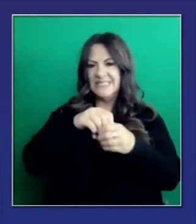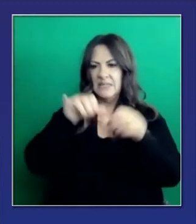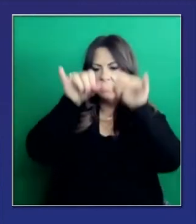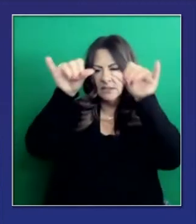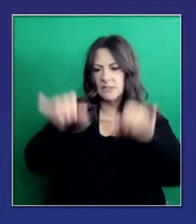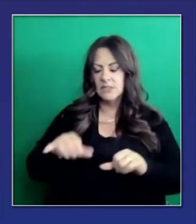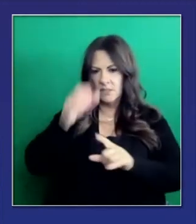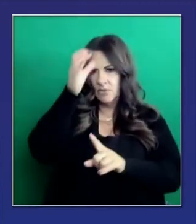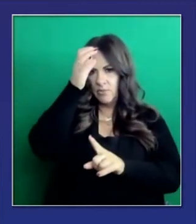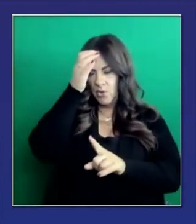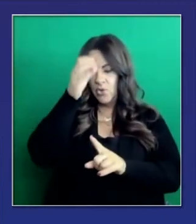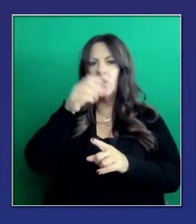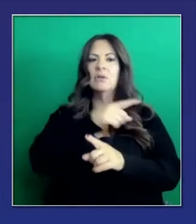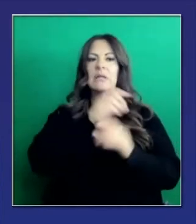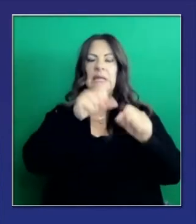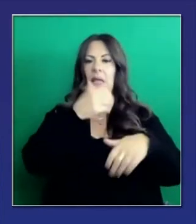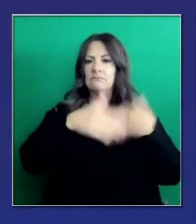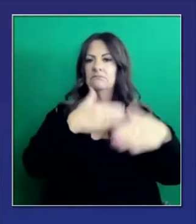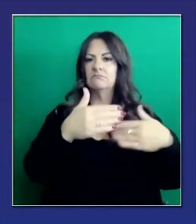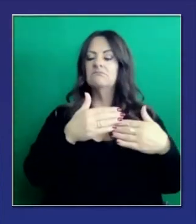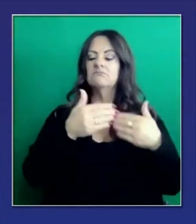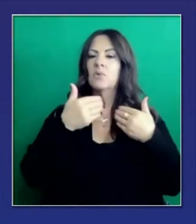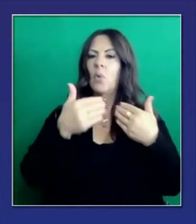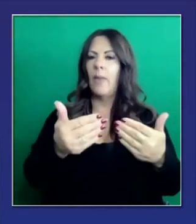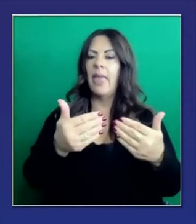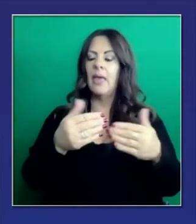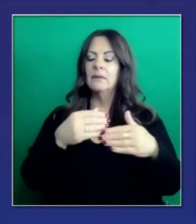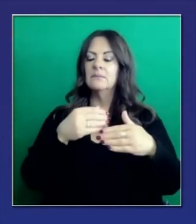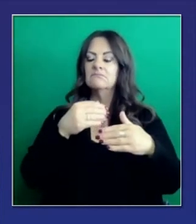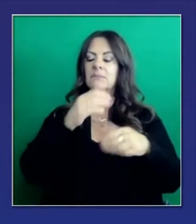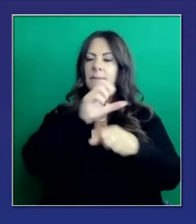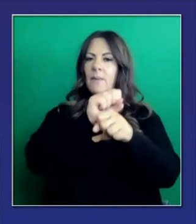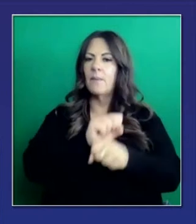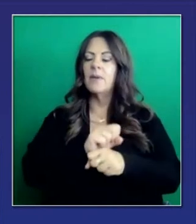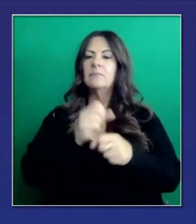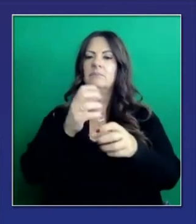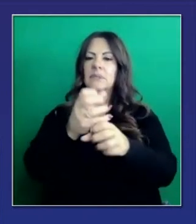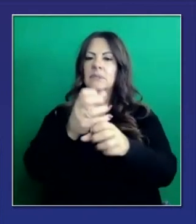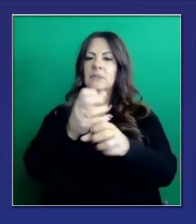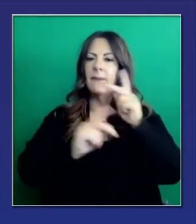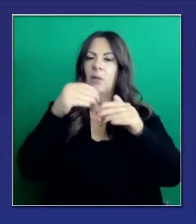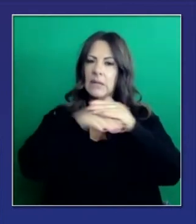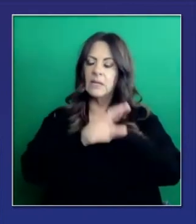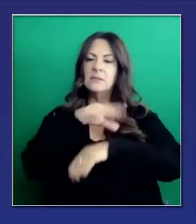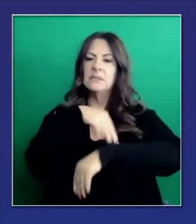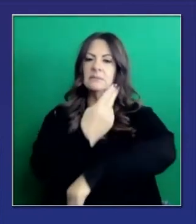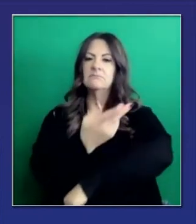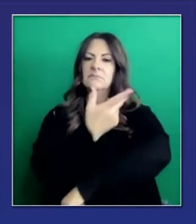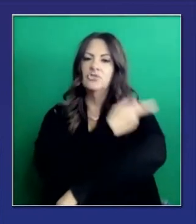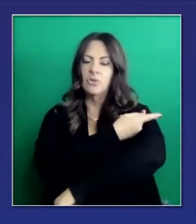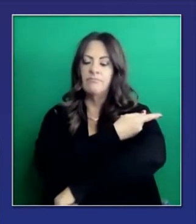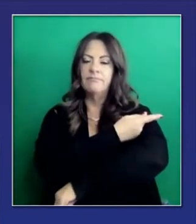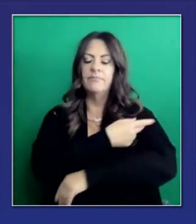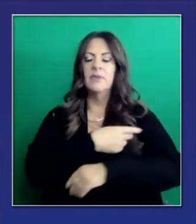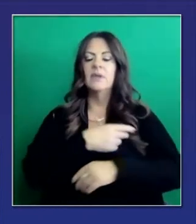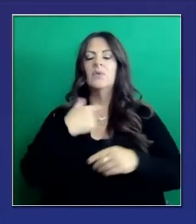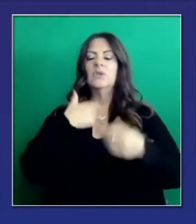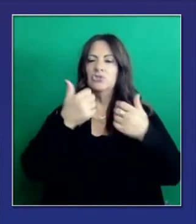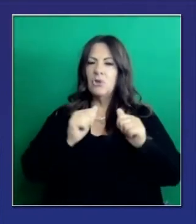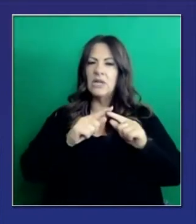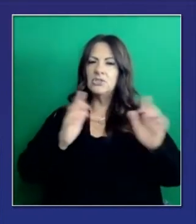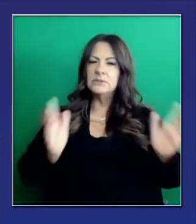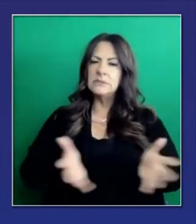secundario para que se suministren estas vacunas. Y eso lo estamos descubriendo ahora en el proceso. Y estamos